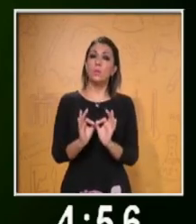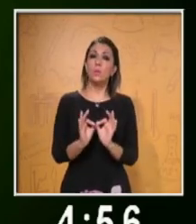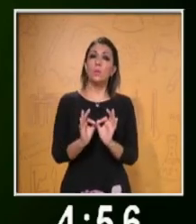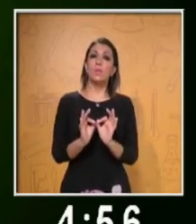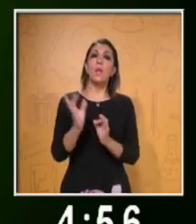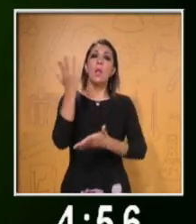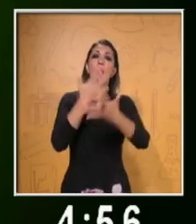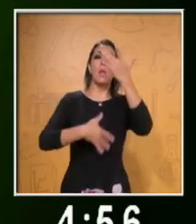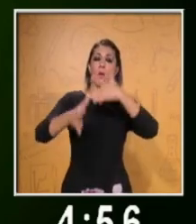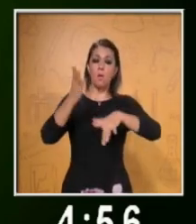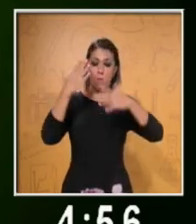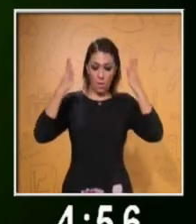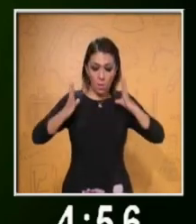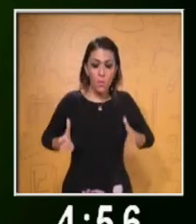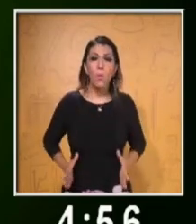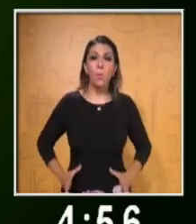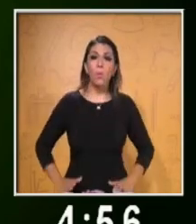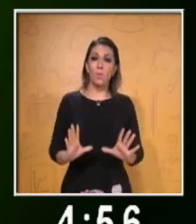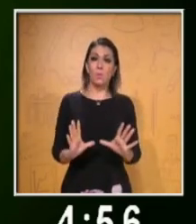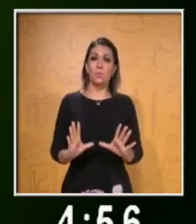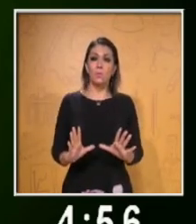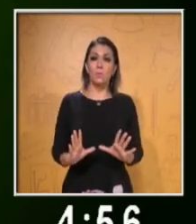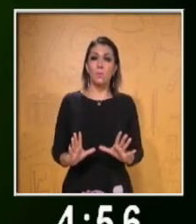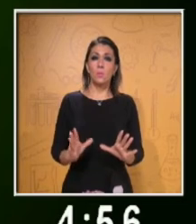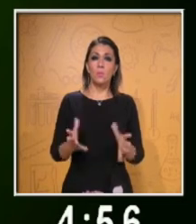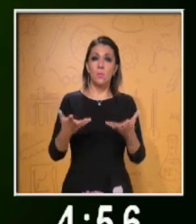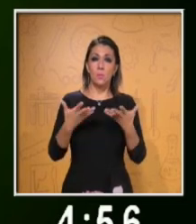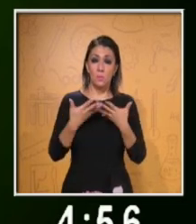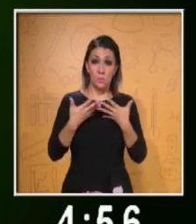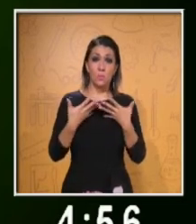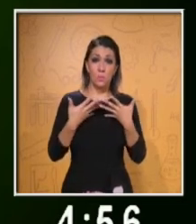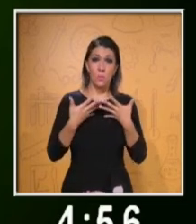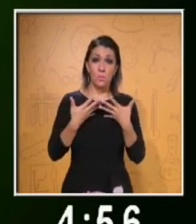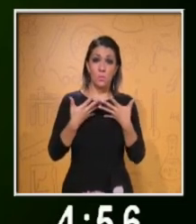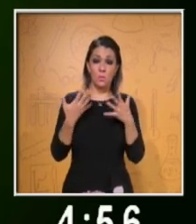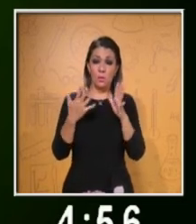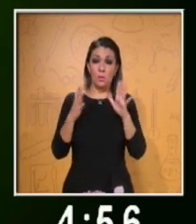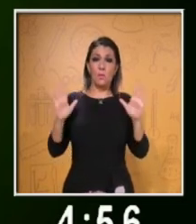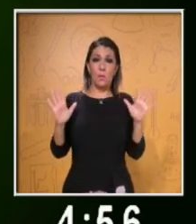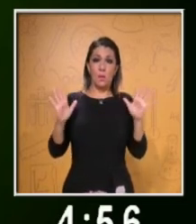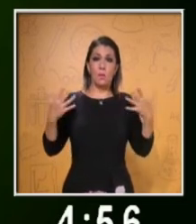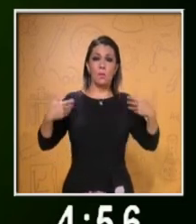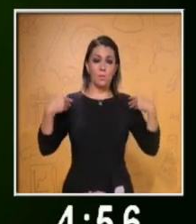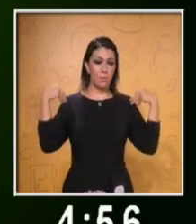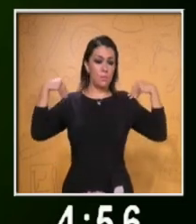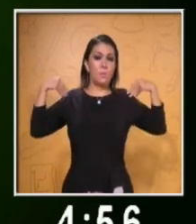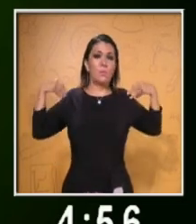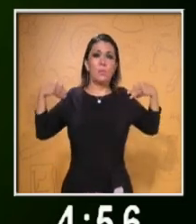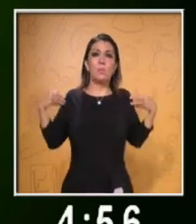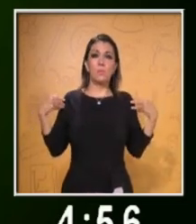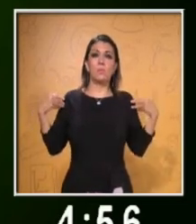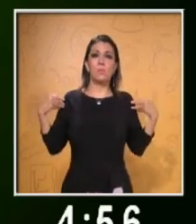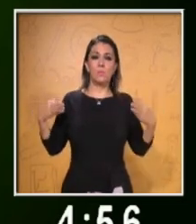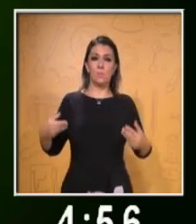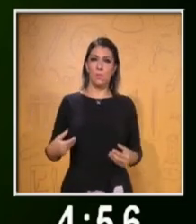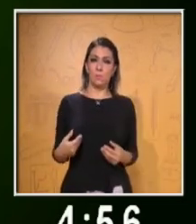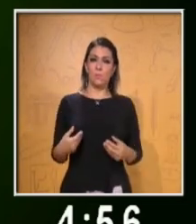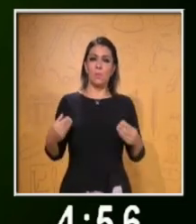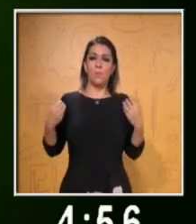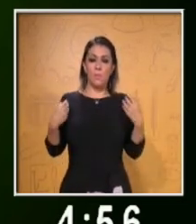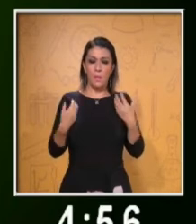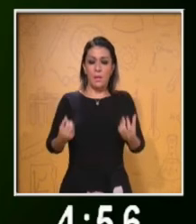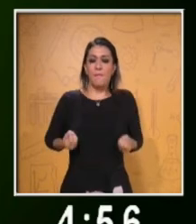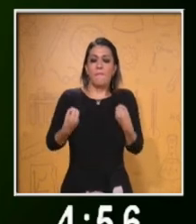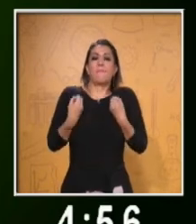lenguaje corporal. Tienen que tener abierto el cuerpo, sus hombros hacia atrás para que su energía